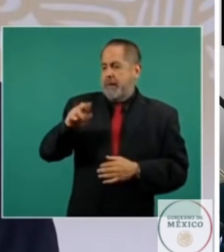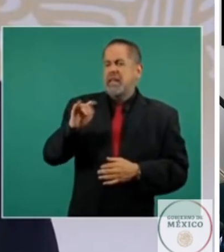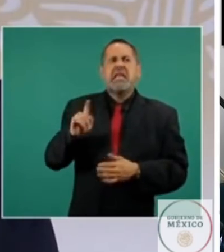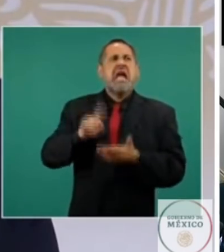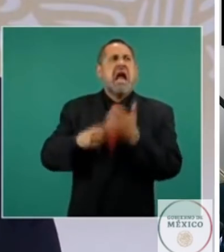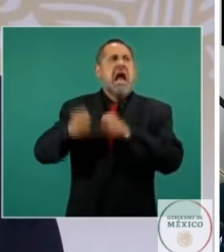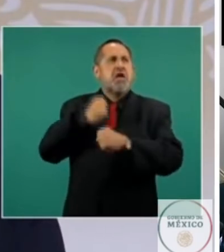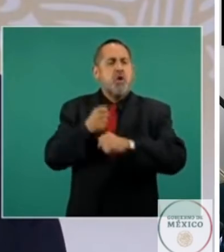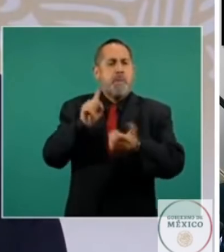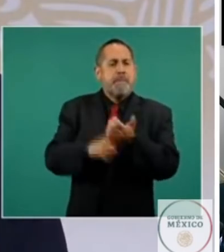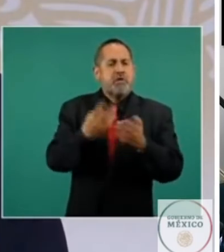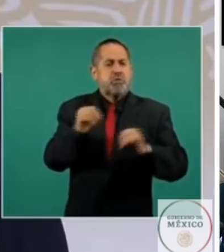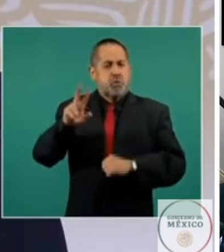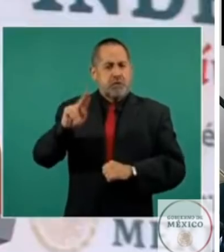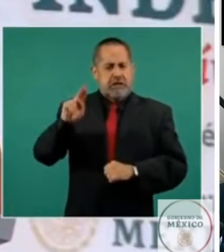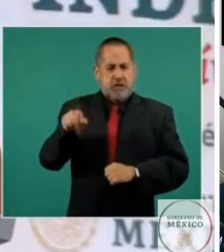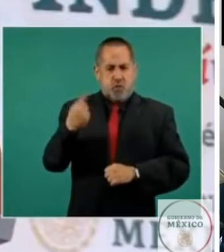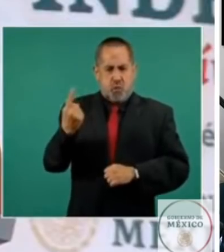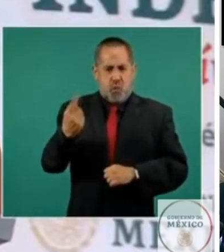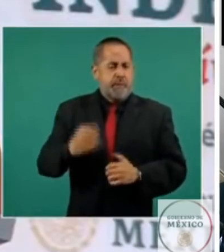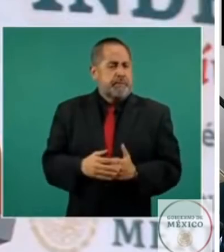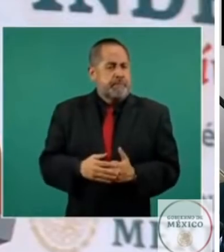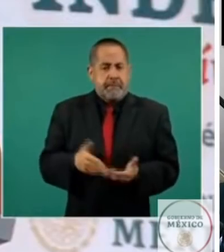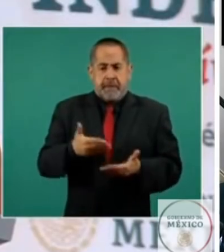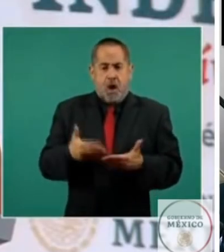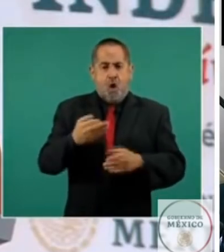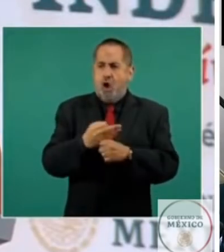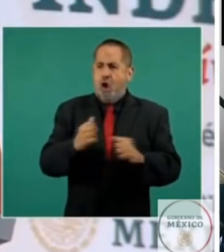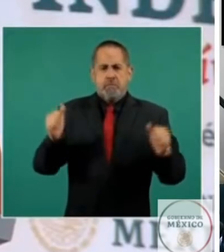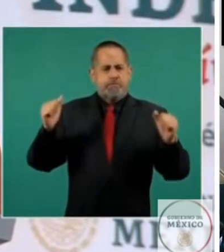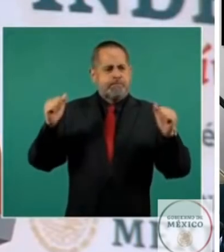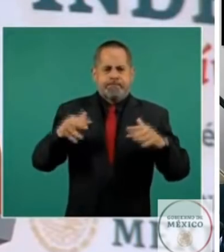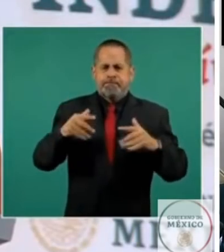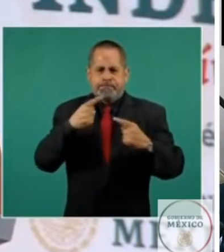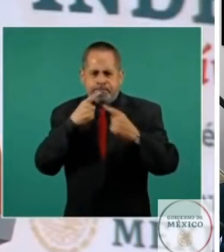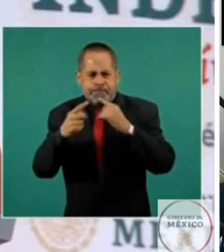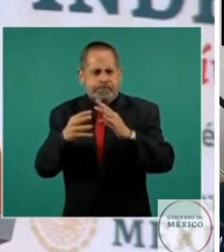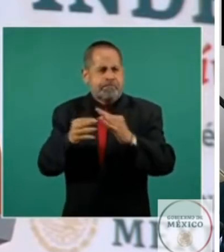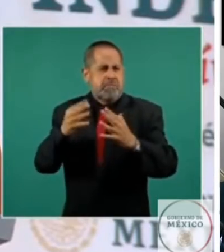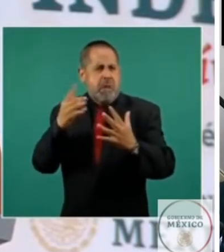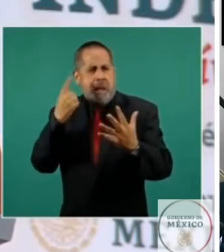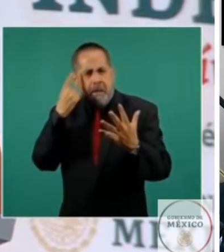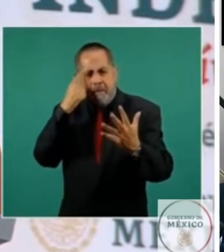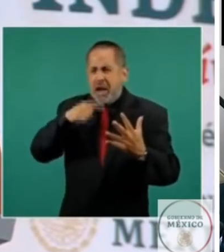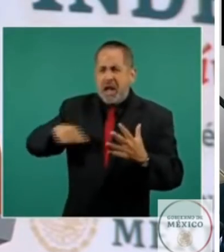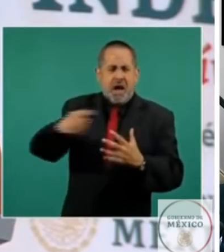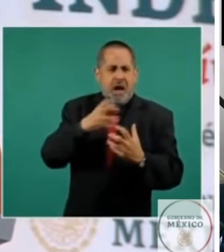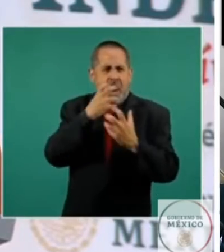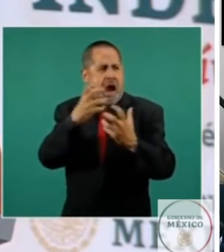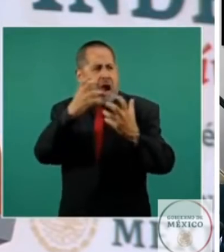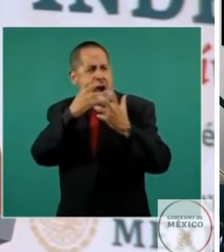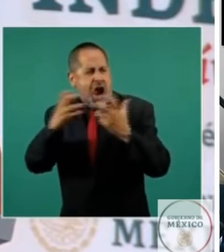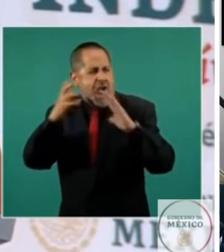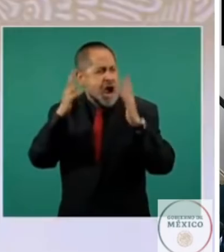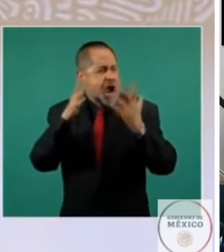1981. Hoy nos reunimos a tributar honor a la nación ceñida de palmeros y azahares que